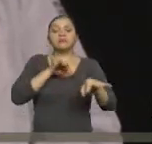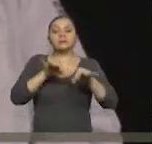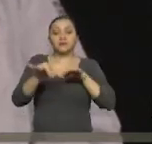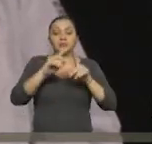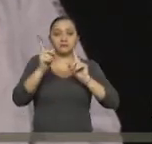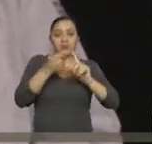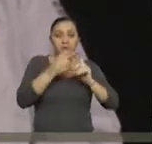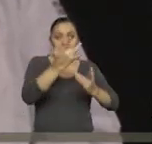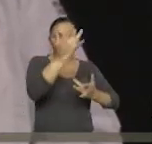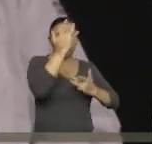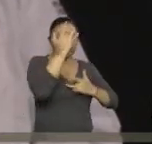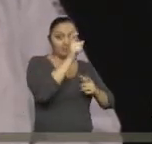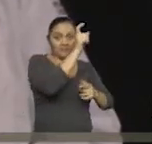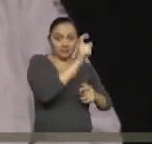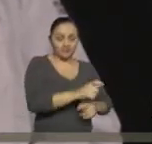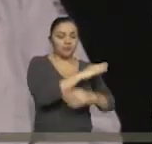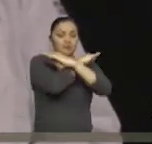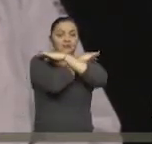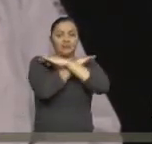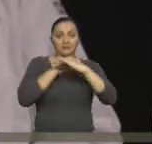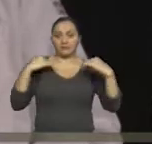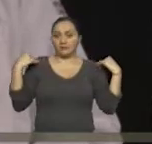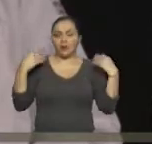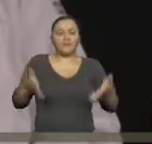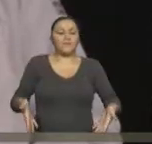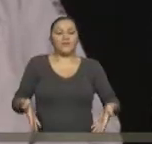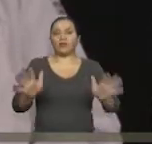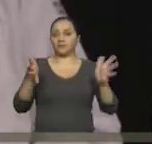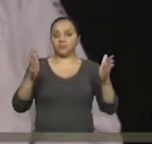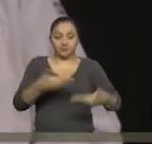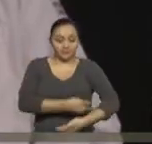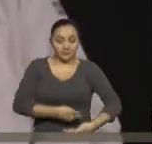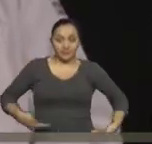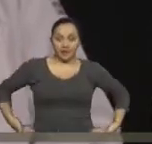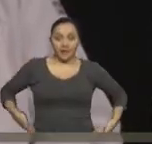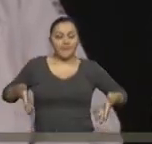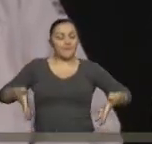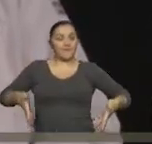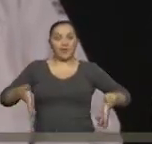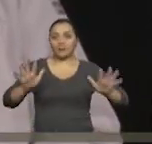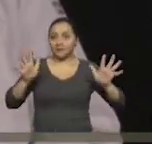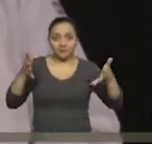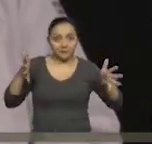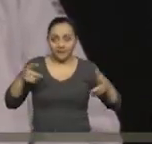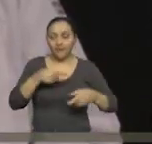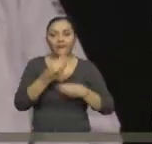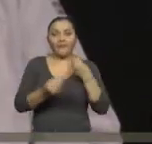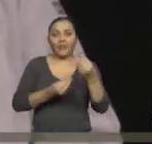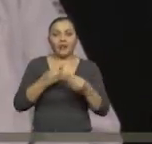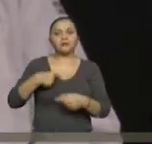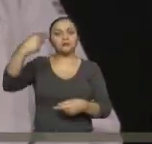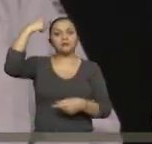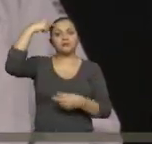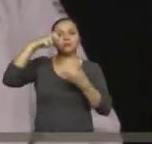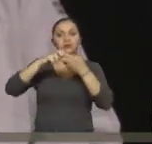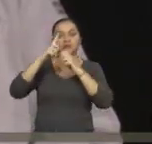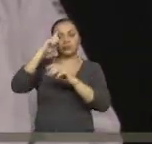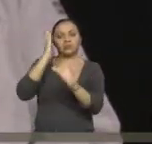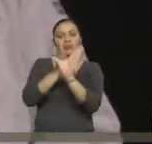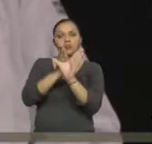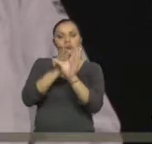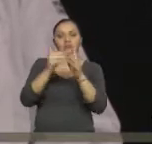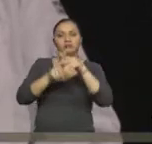patologías, como las cuadriplegias, en esta situación casi siempre vienen asociadas a deterioros cognitivos. En esta